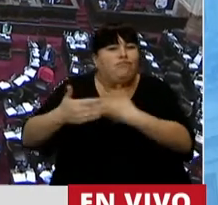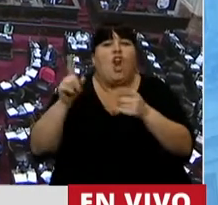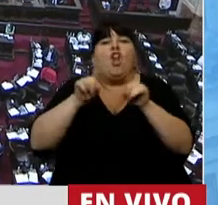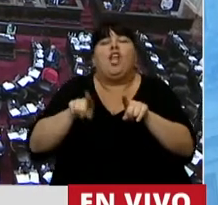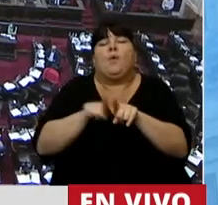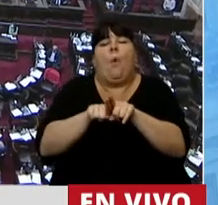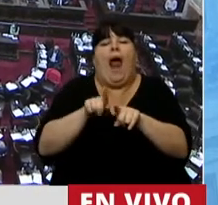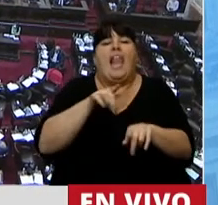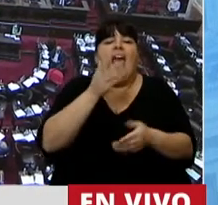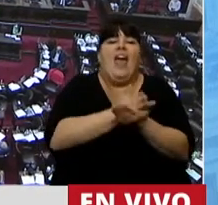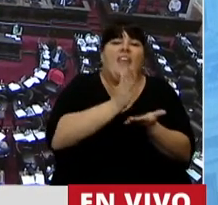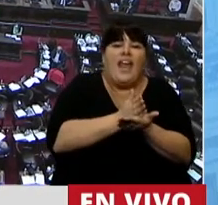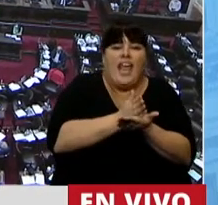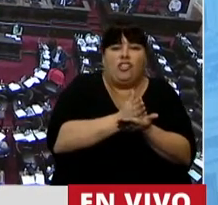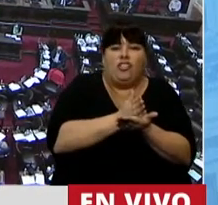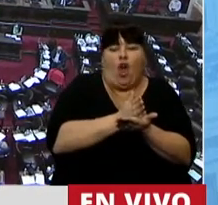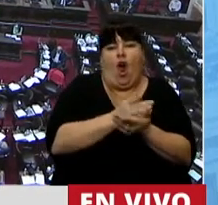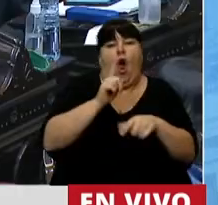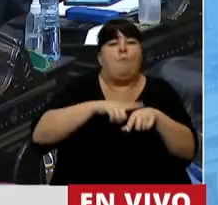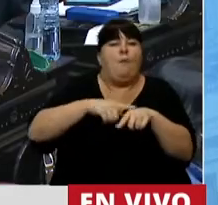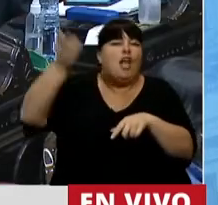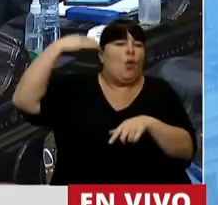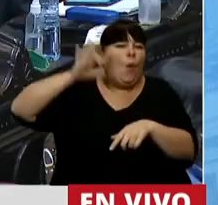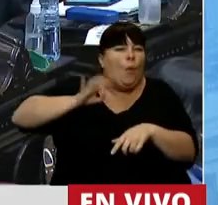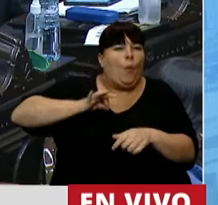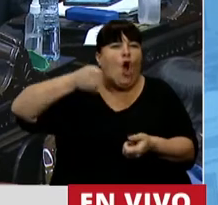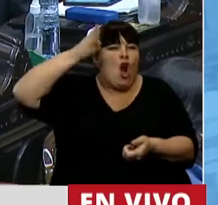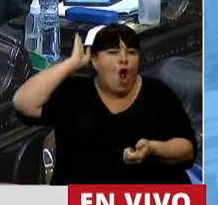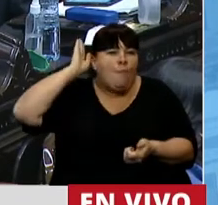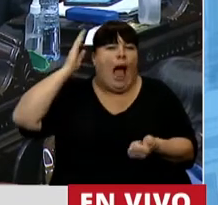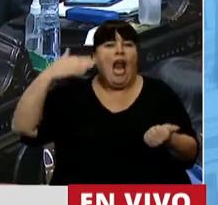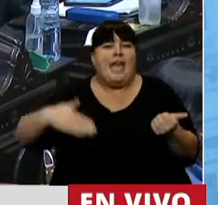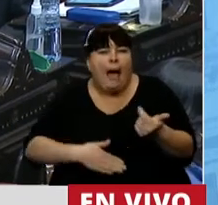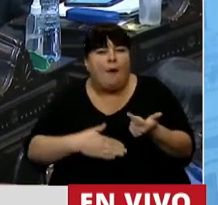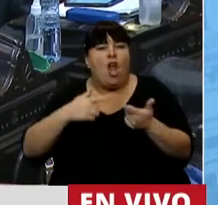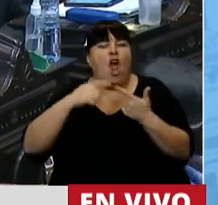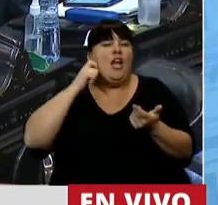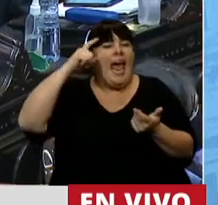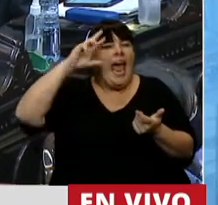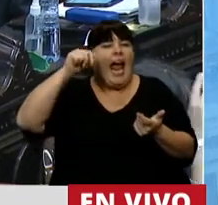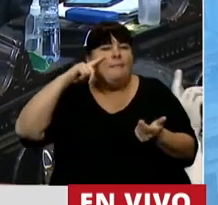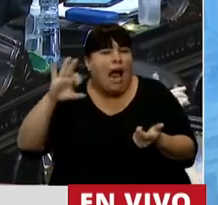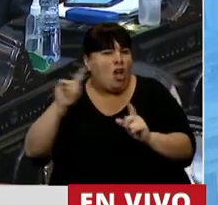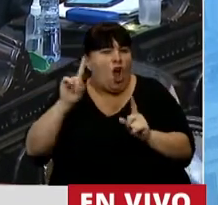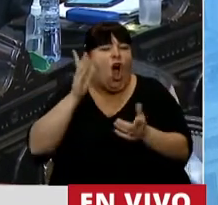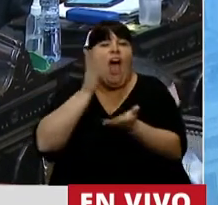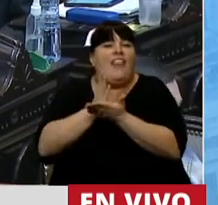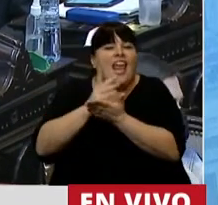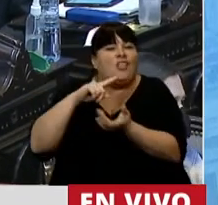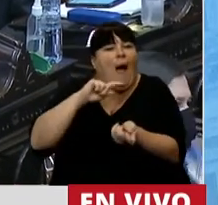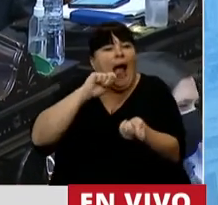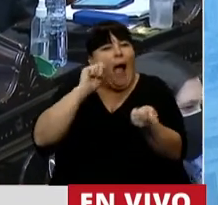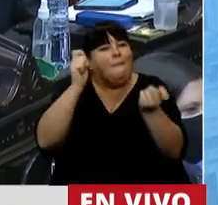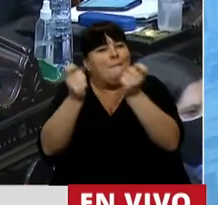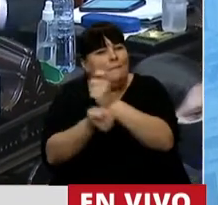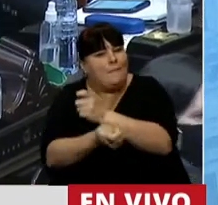lo mismo el derecho en épocas romanos, napoleónico, germánico. El derecho va mutando.